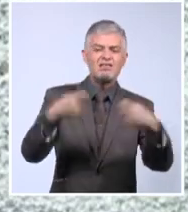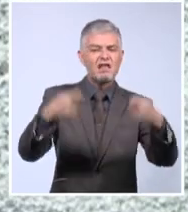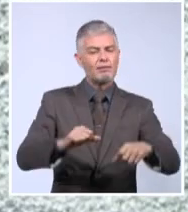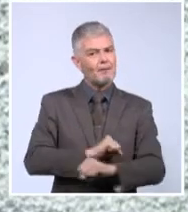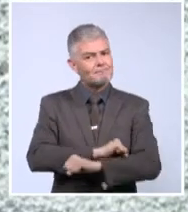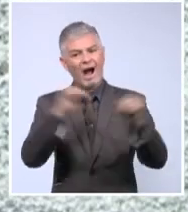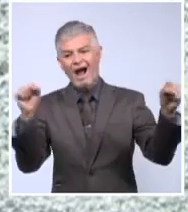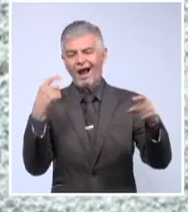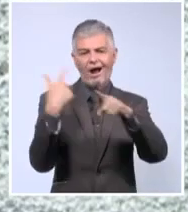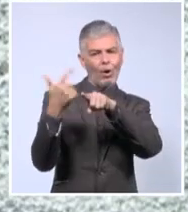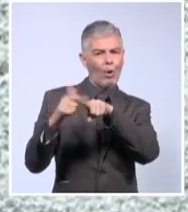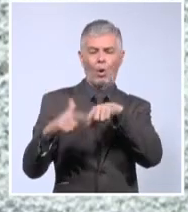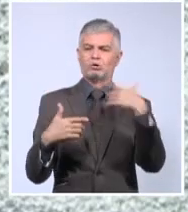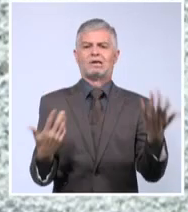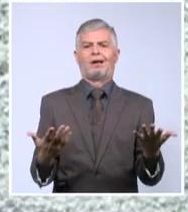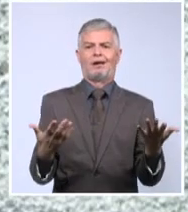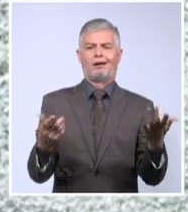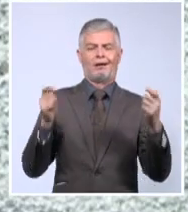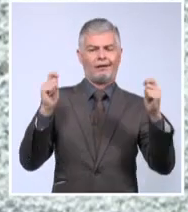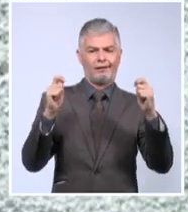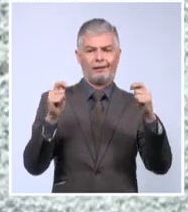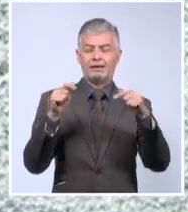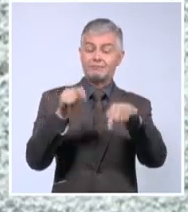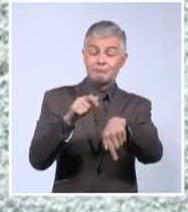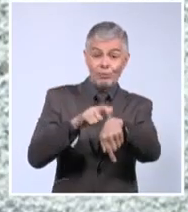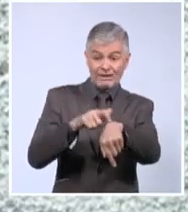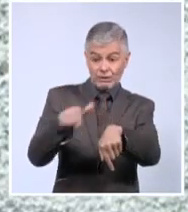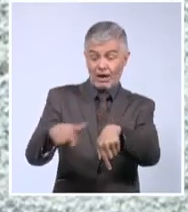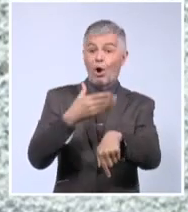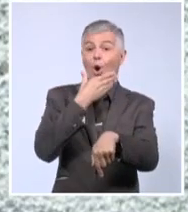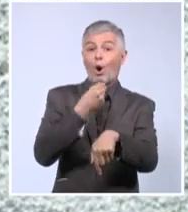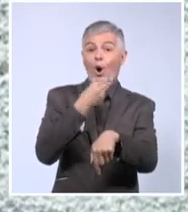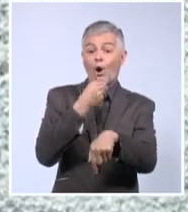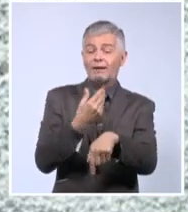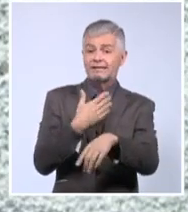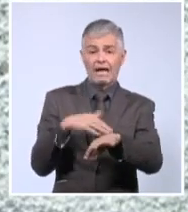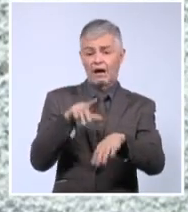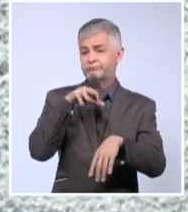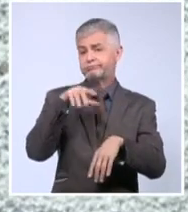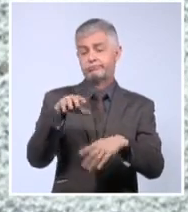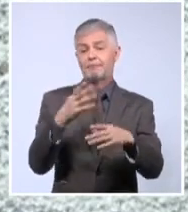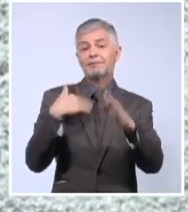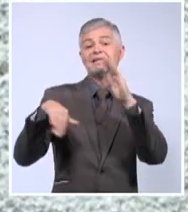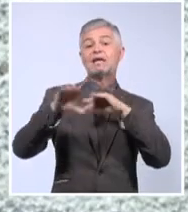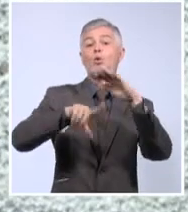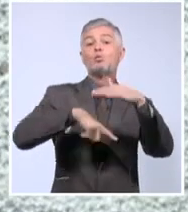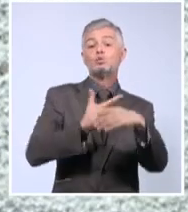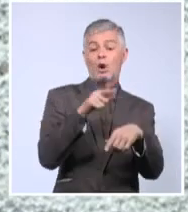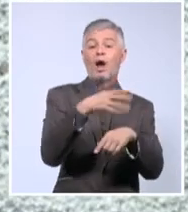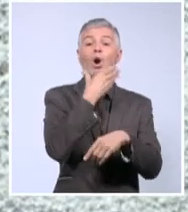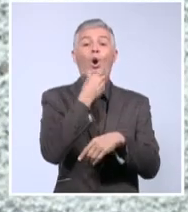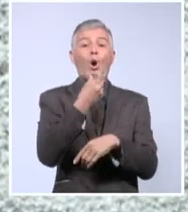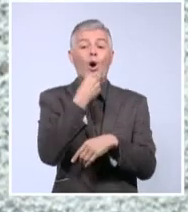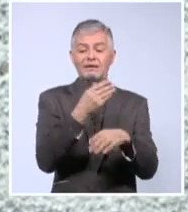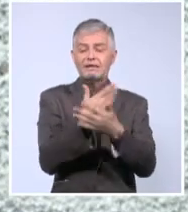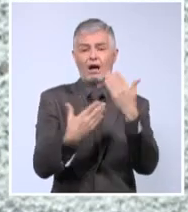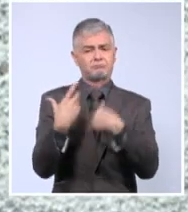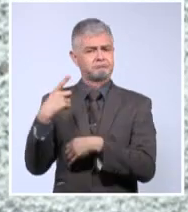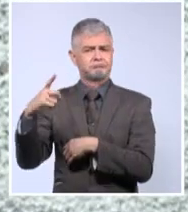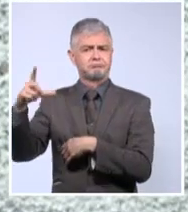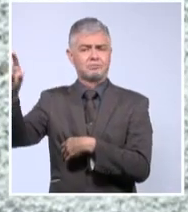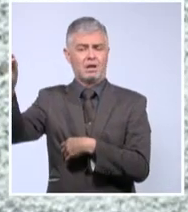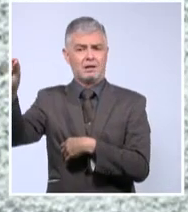Pero en ese momento, cuando los jóvenes están bajando y retirándose del Ministerio de la Cultura, ella me hace una directa como para que